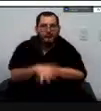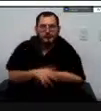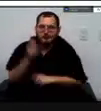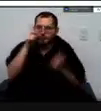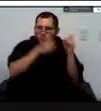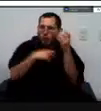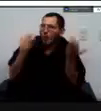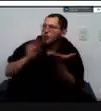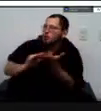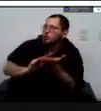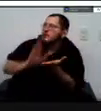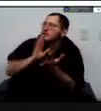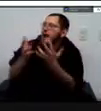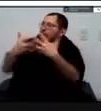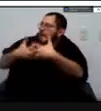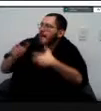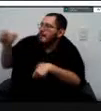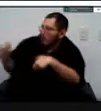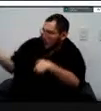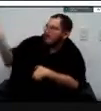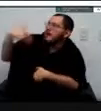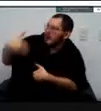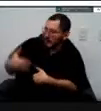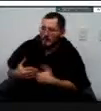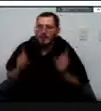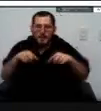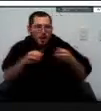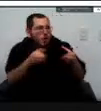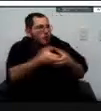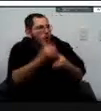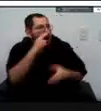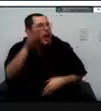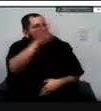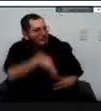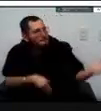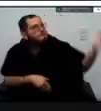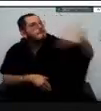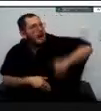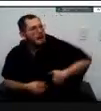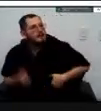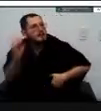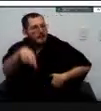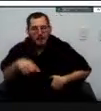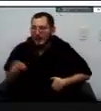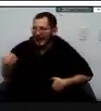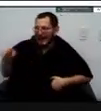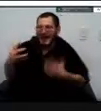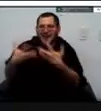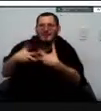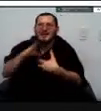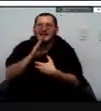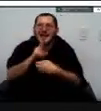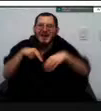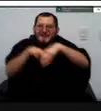la unidad nacional en este equipo de empresarios locales nos ayudaron los mineros los